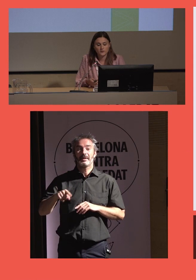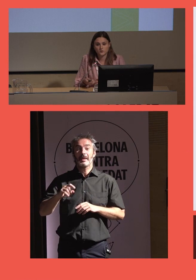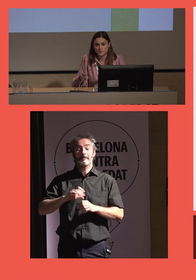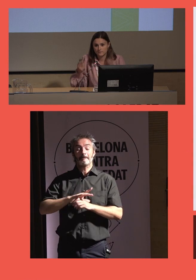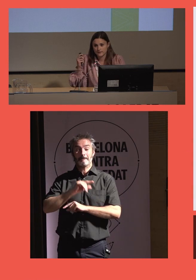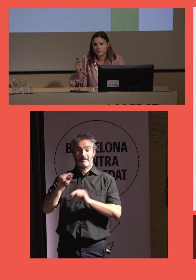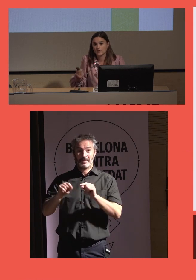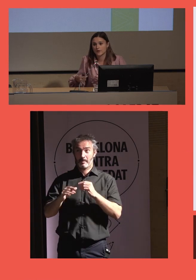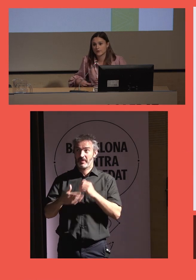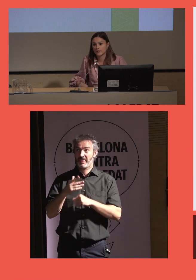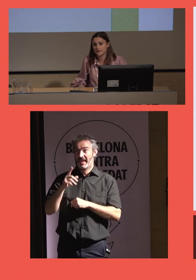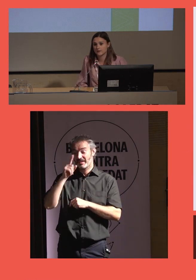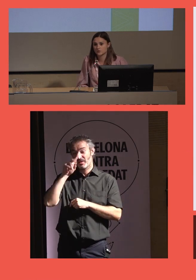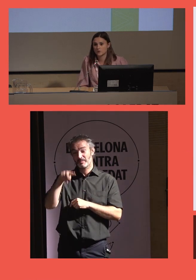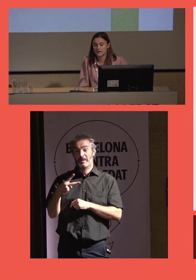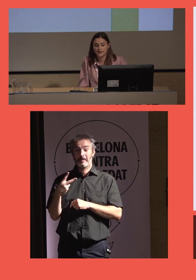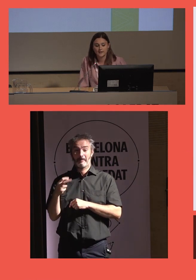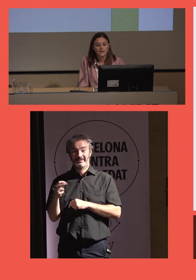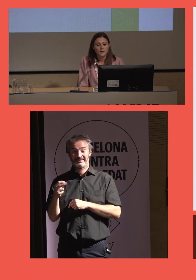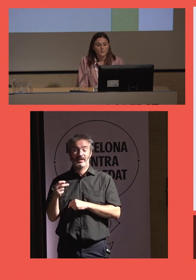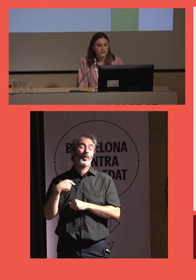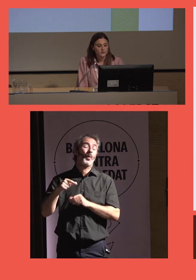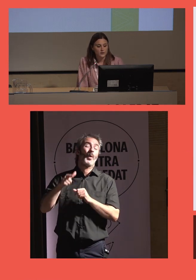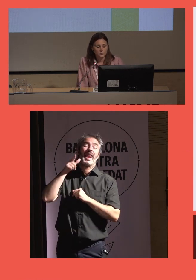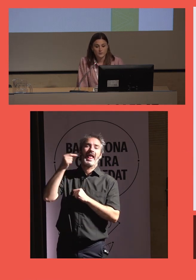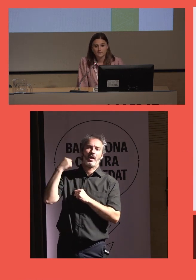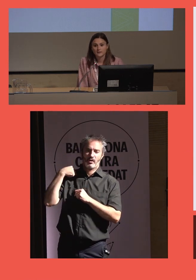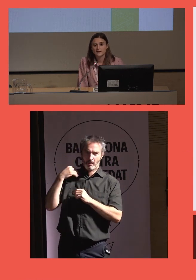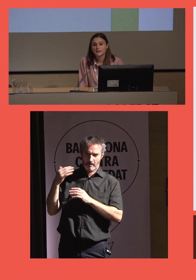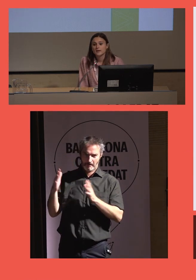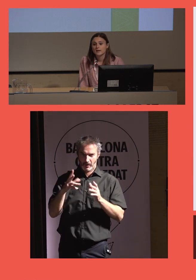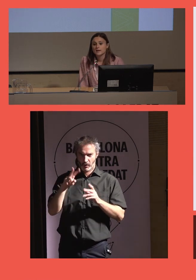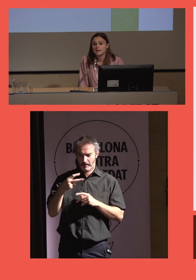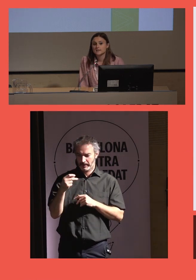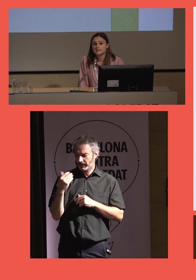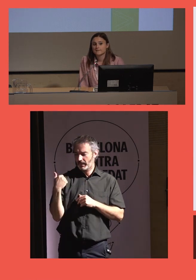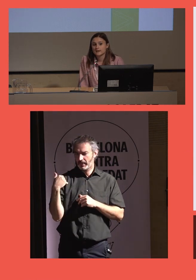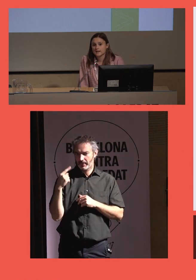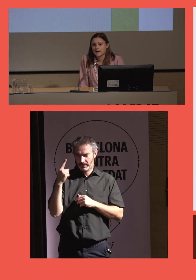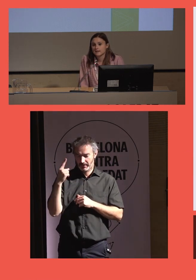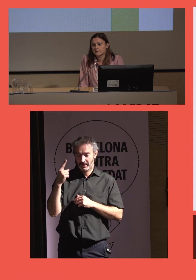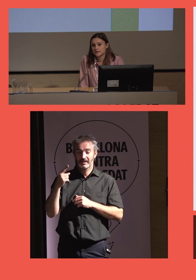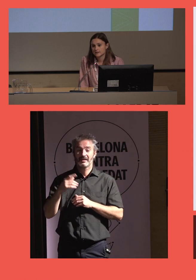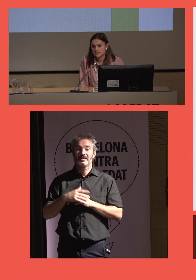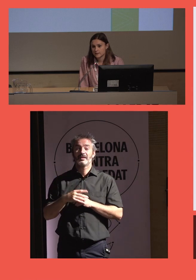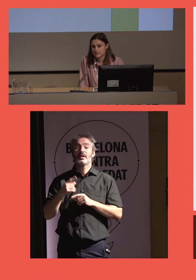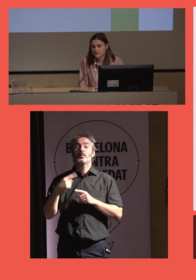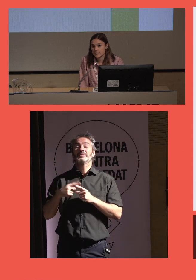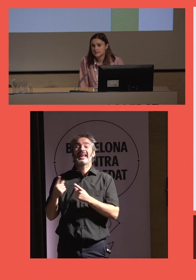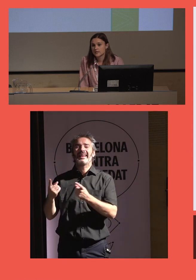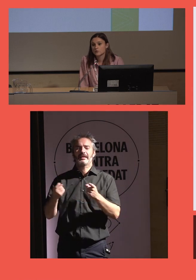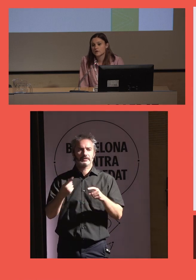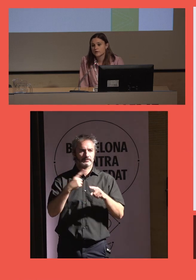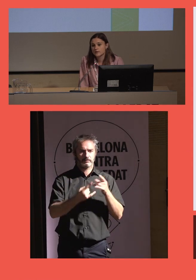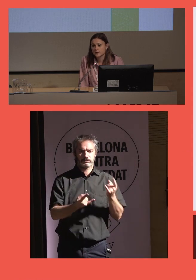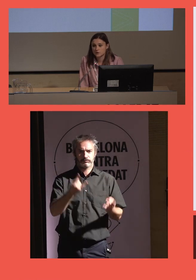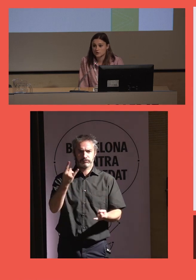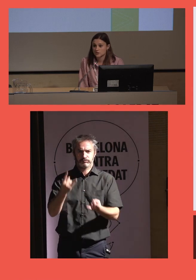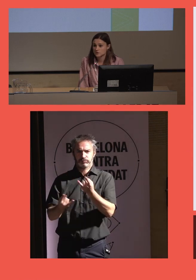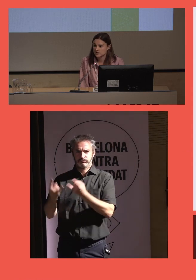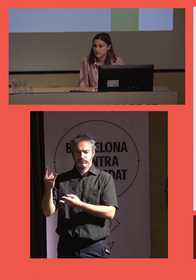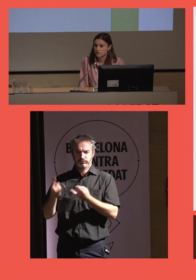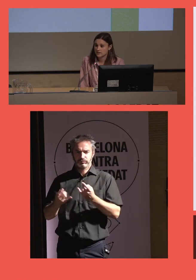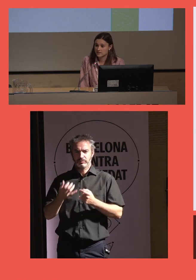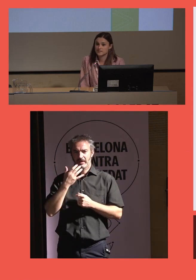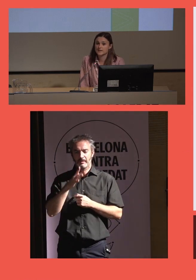surge en 2020, aunque ahora la veamos muy lejana, marzo del 2020 y se ve que hay diferentes necesidades. En un principio